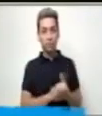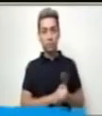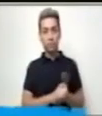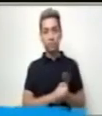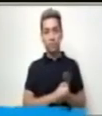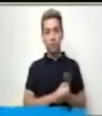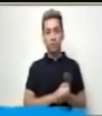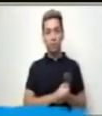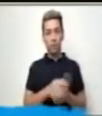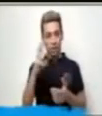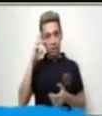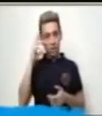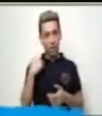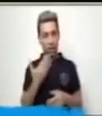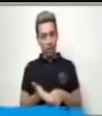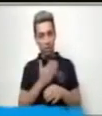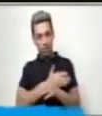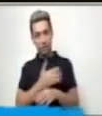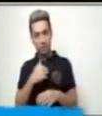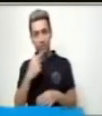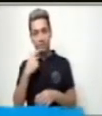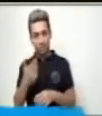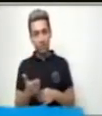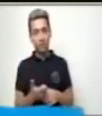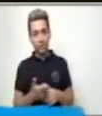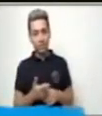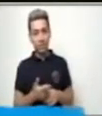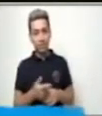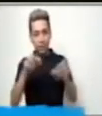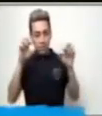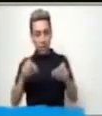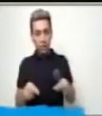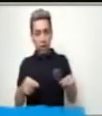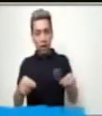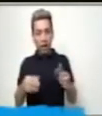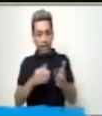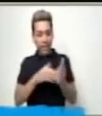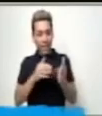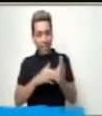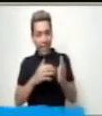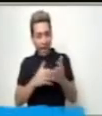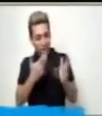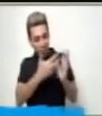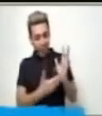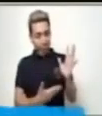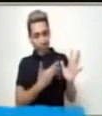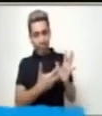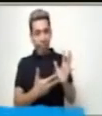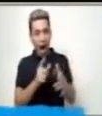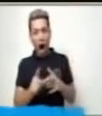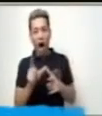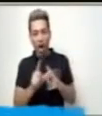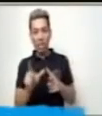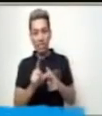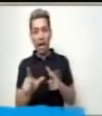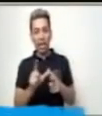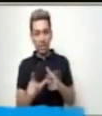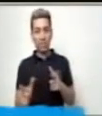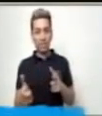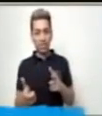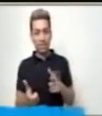que mencionamos anteriormente lo que el vendedor está por ofrecer. Respondamos.